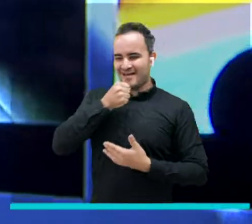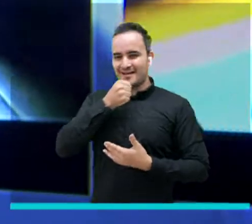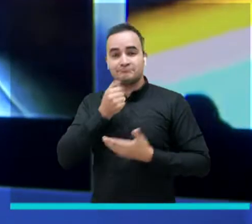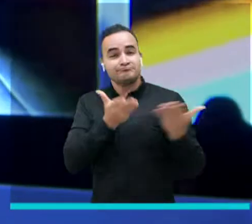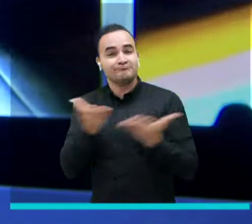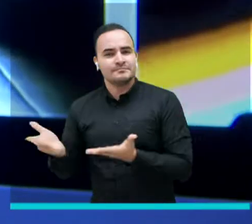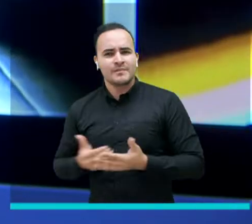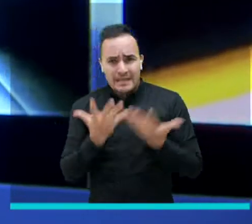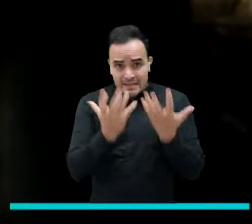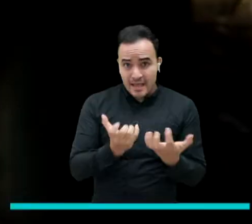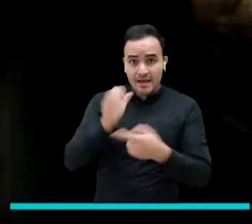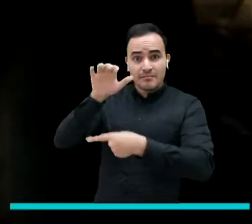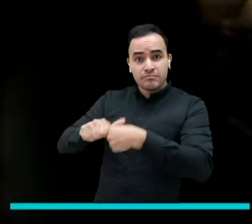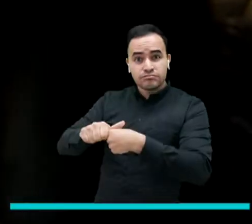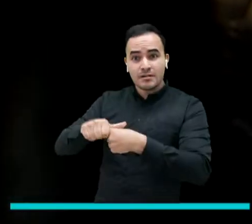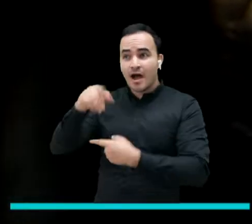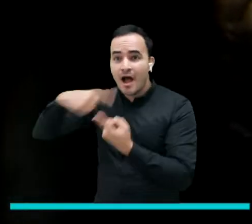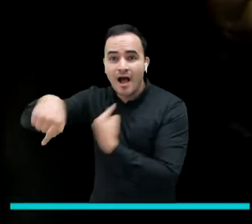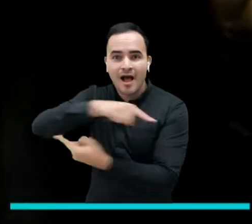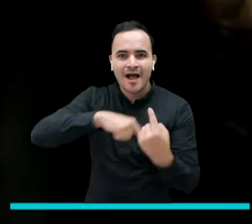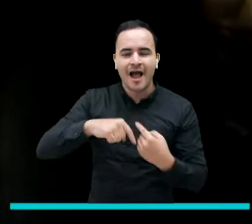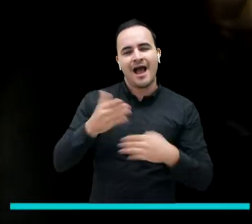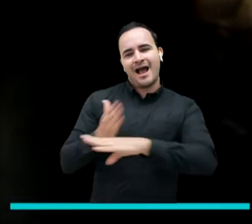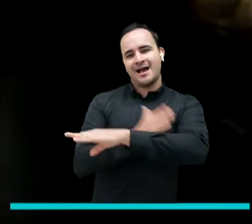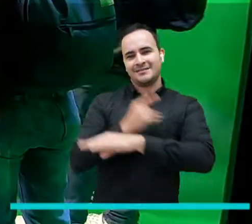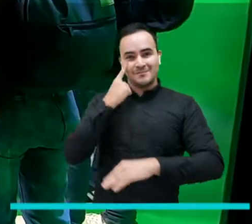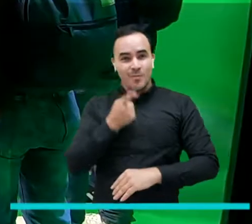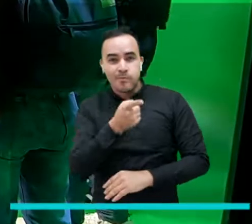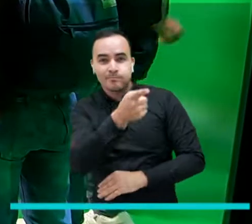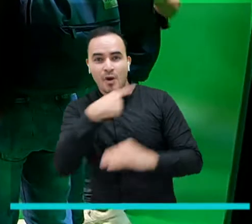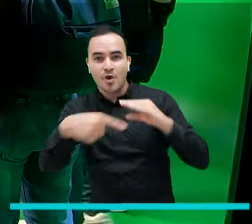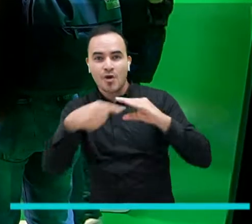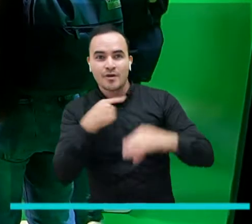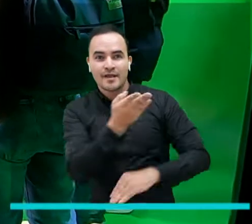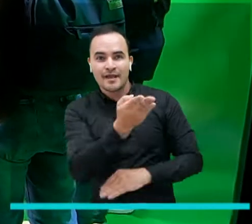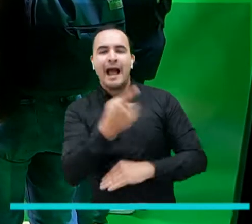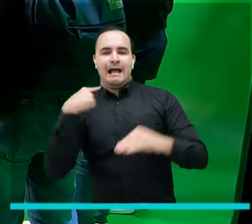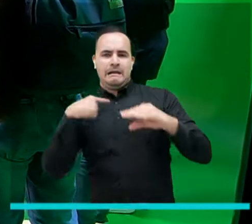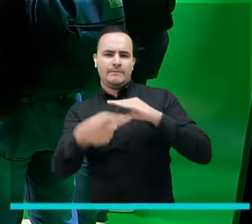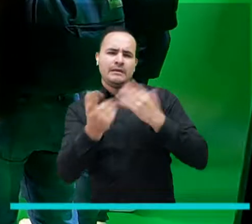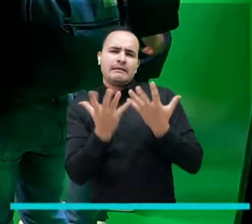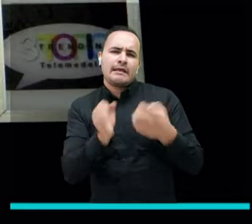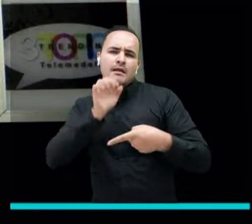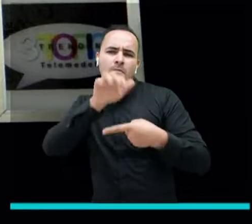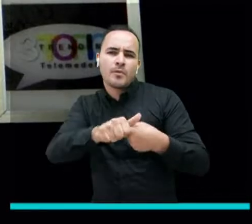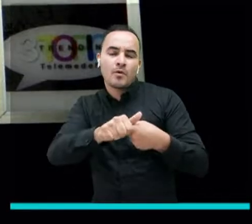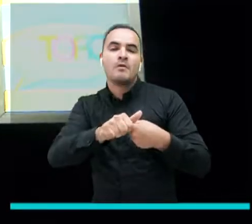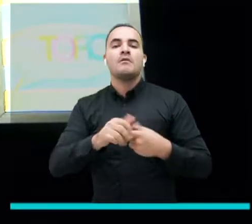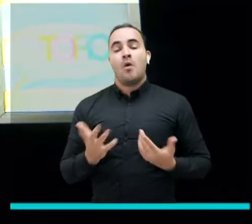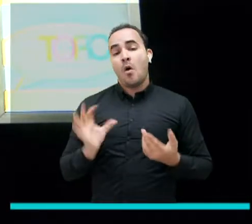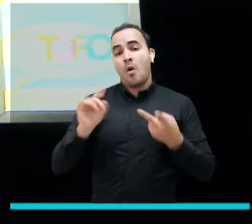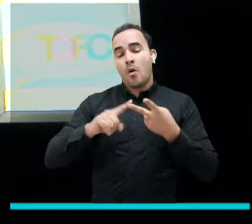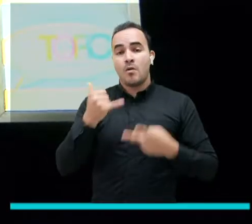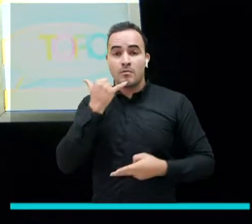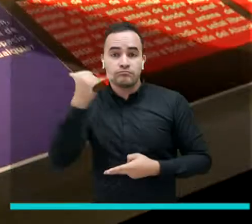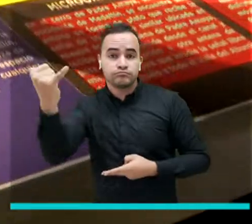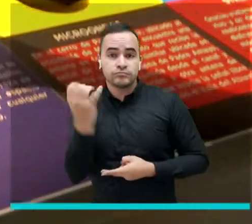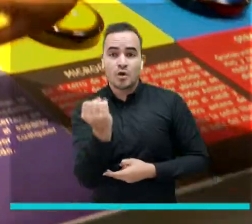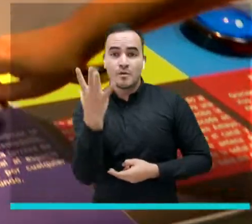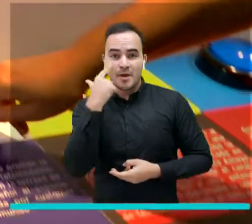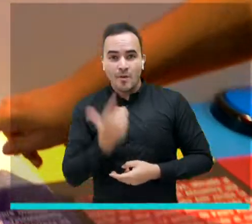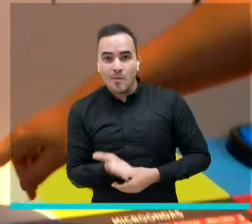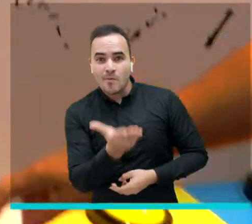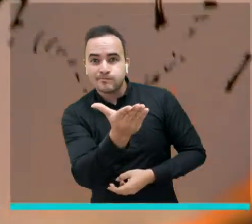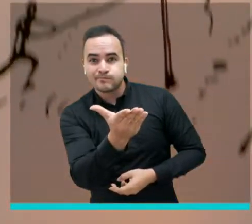vivir esta experiencia las personas deben reservar su espacio a través del correo tour arroba telemedellín punto tv o en la línea